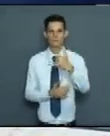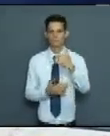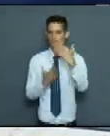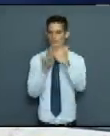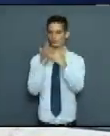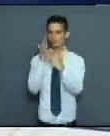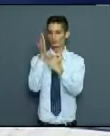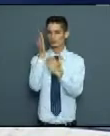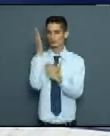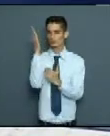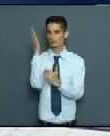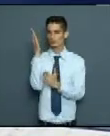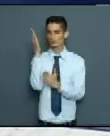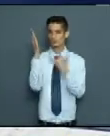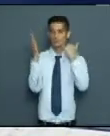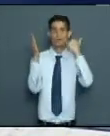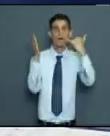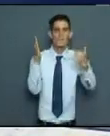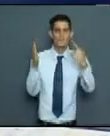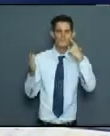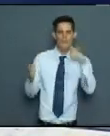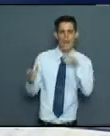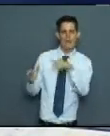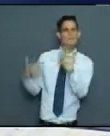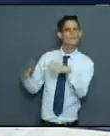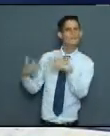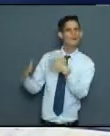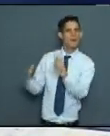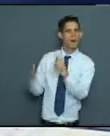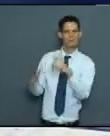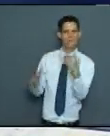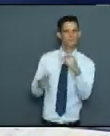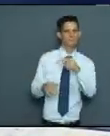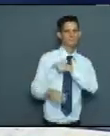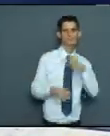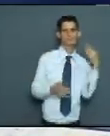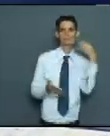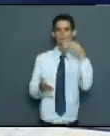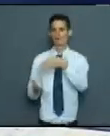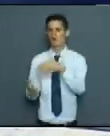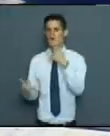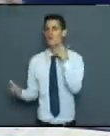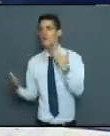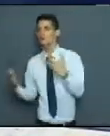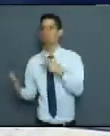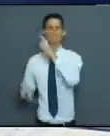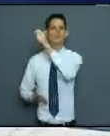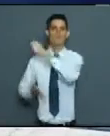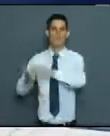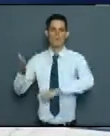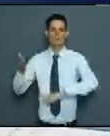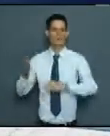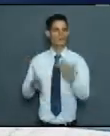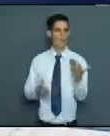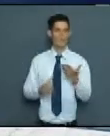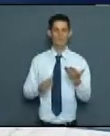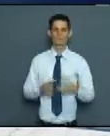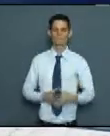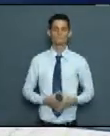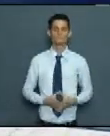llamadas y ahí nosotros recepcionan las llamadas y nosotros enfrentamos el lugar que